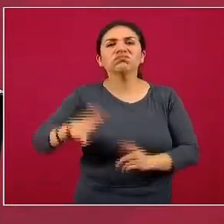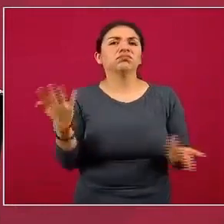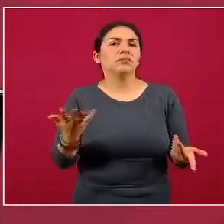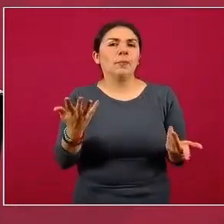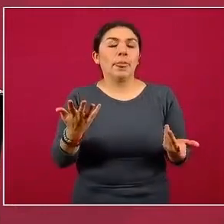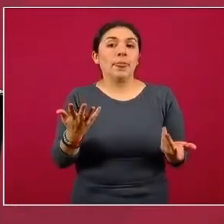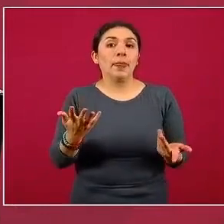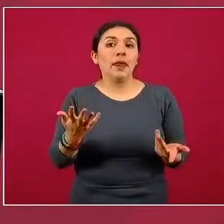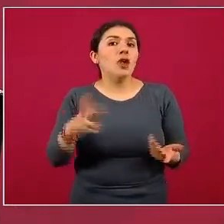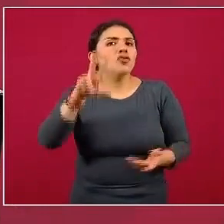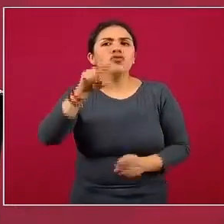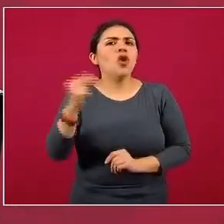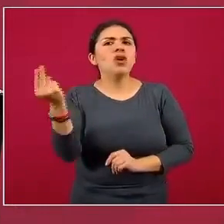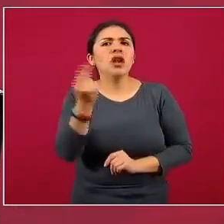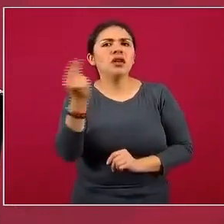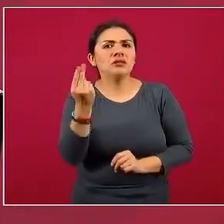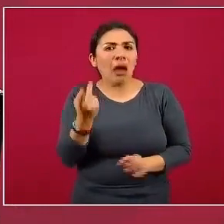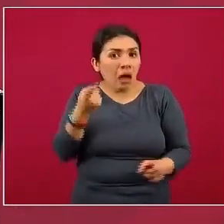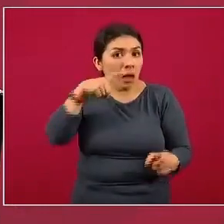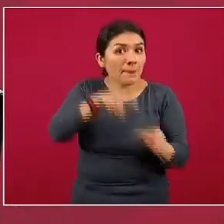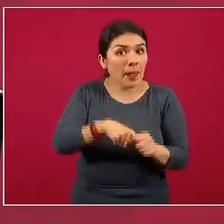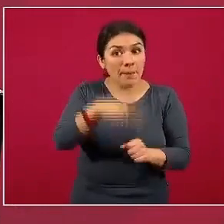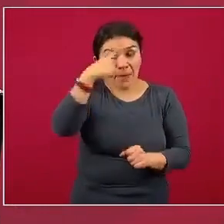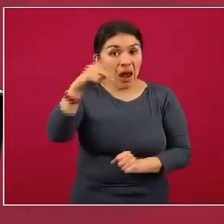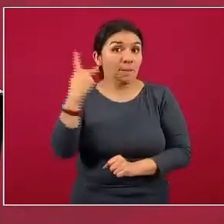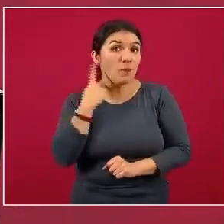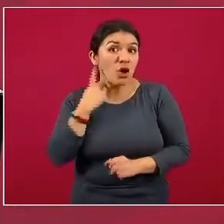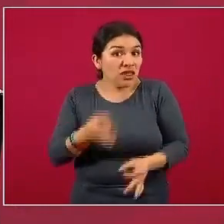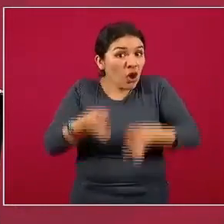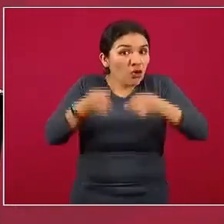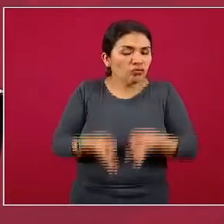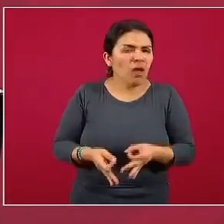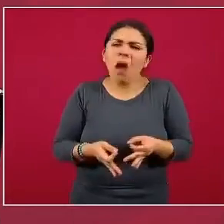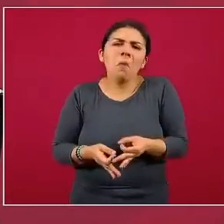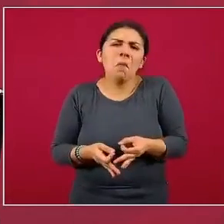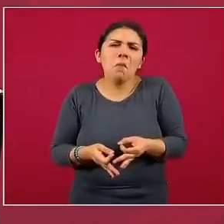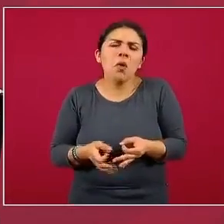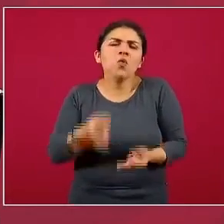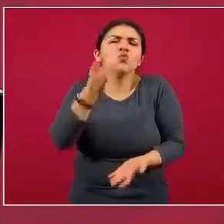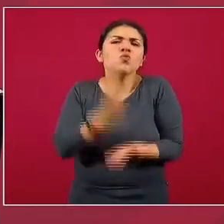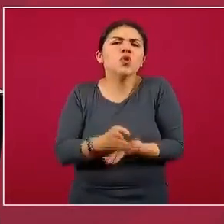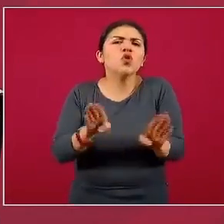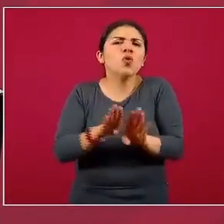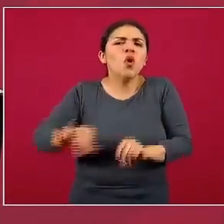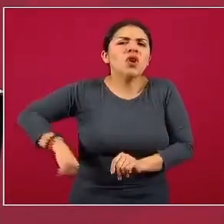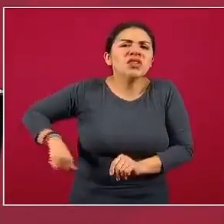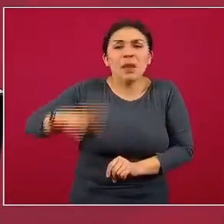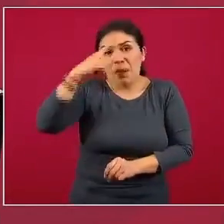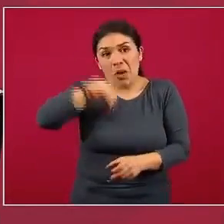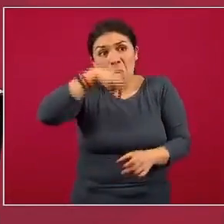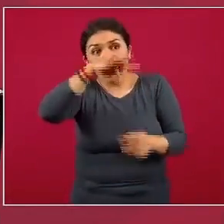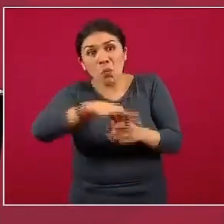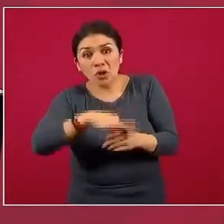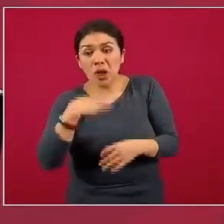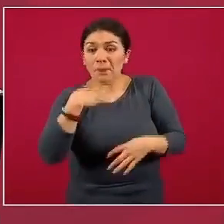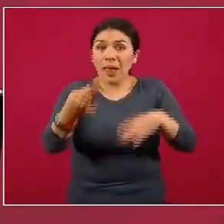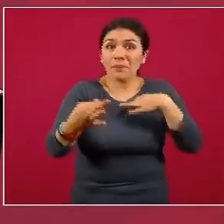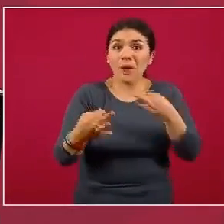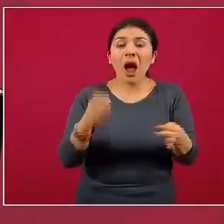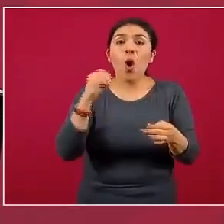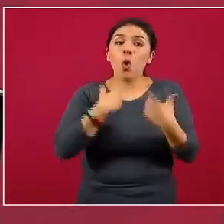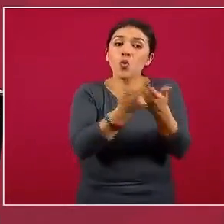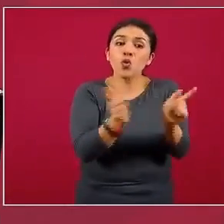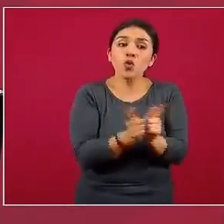sin estar involucrados en la actividad política, de política electoral, política partidaria